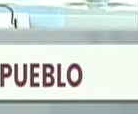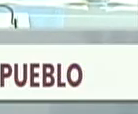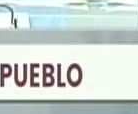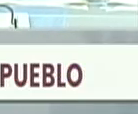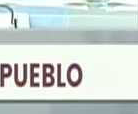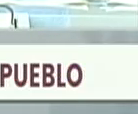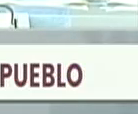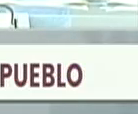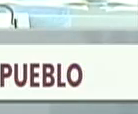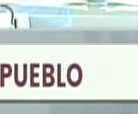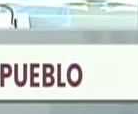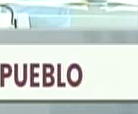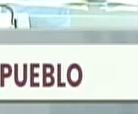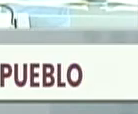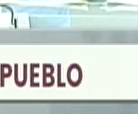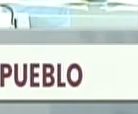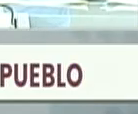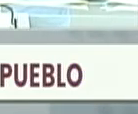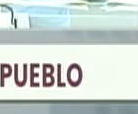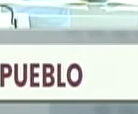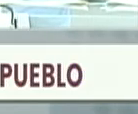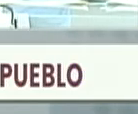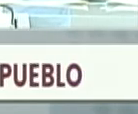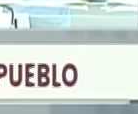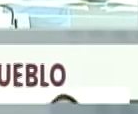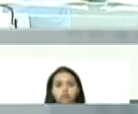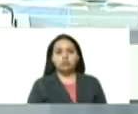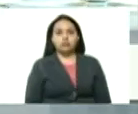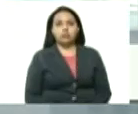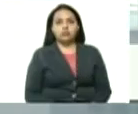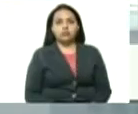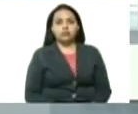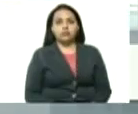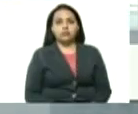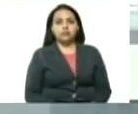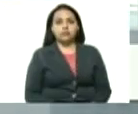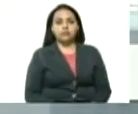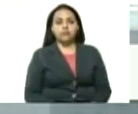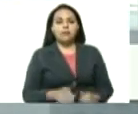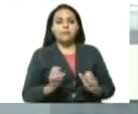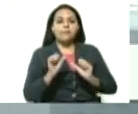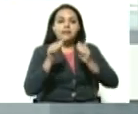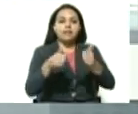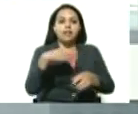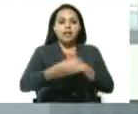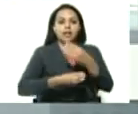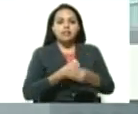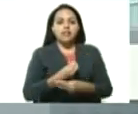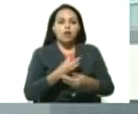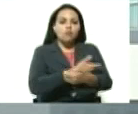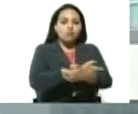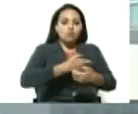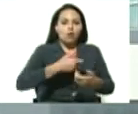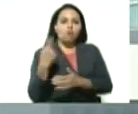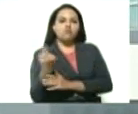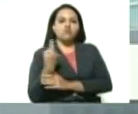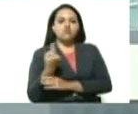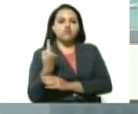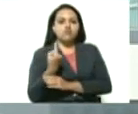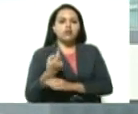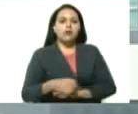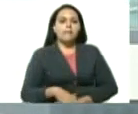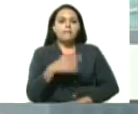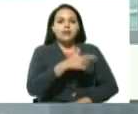tratamientos en el mundo. Y ya queríamos darle la noticia que vamos a empezar a emplear el plasma, que el plasma de